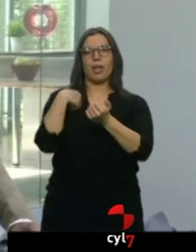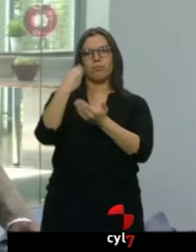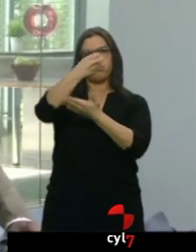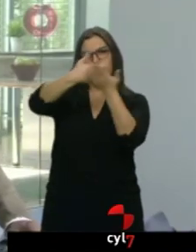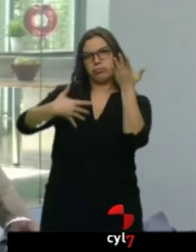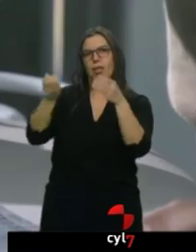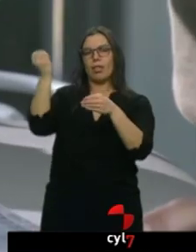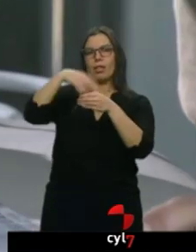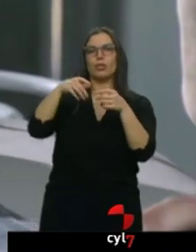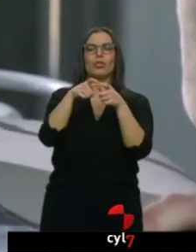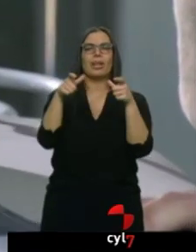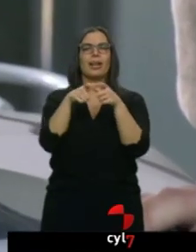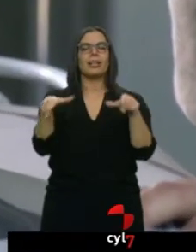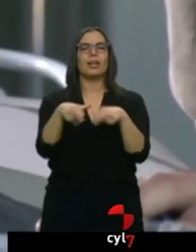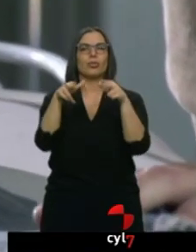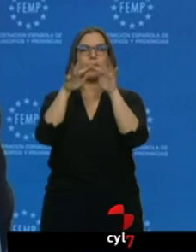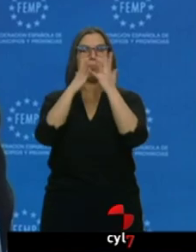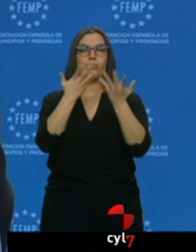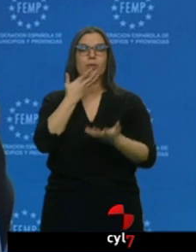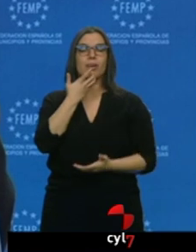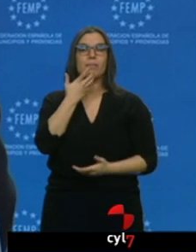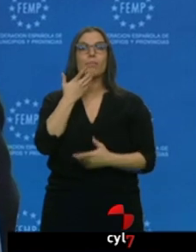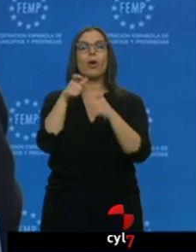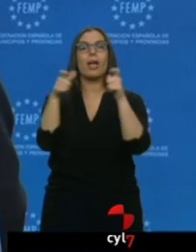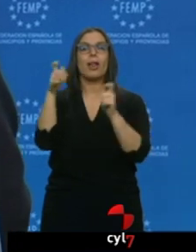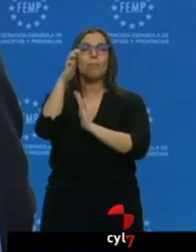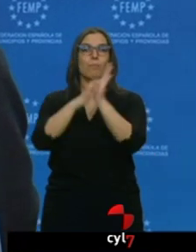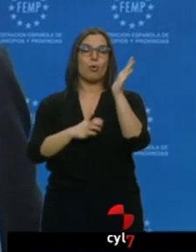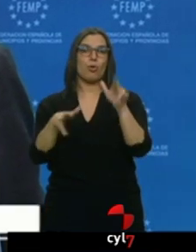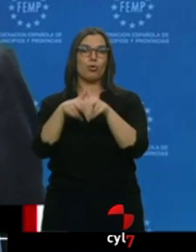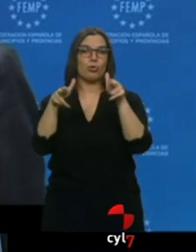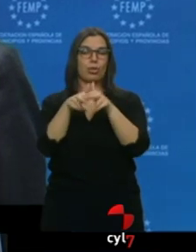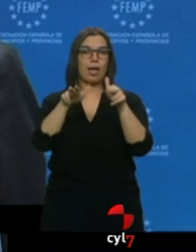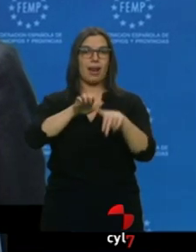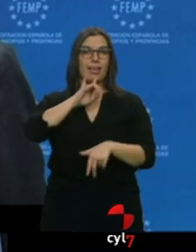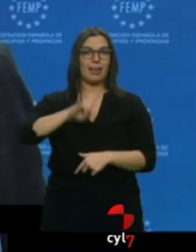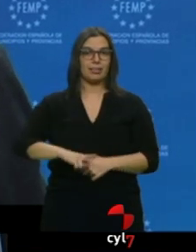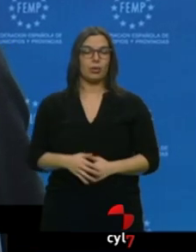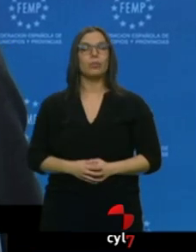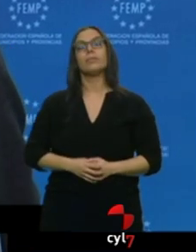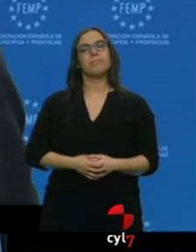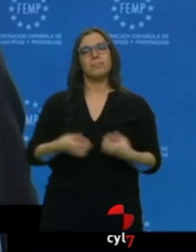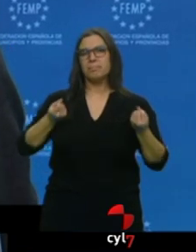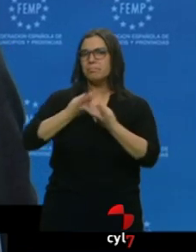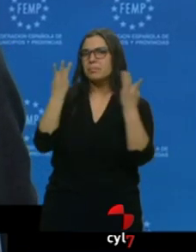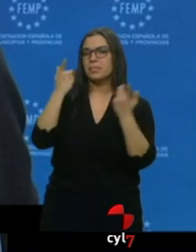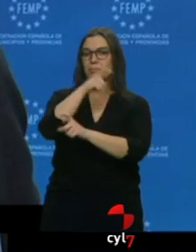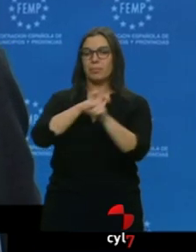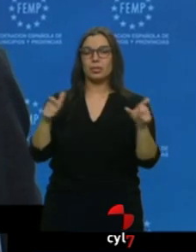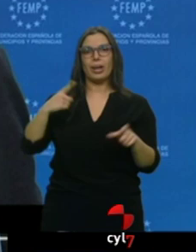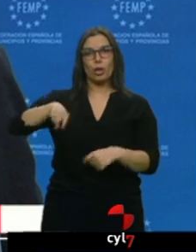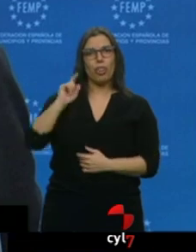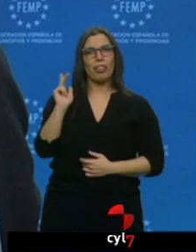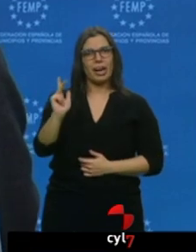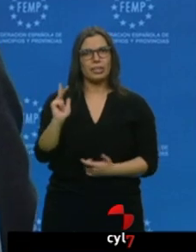Un ejemplo, el bono social eléctrico. Centenares de miles de personas que tienen derecho a que